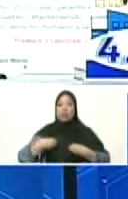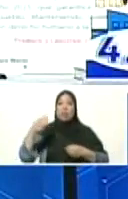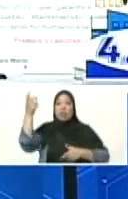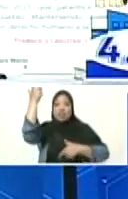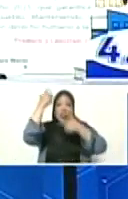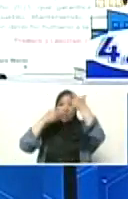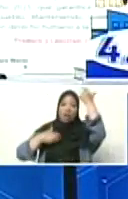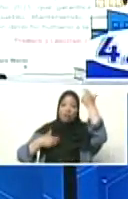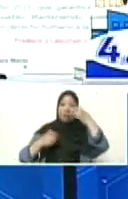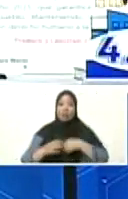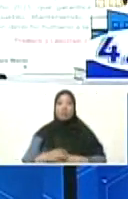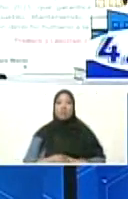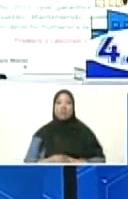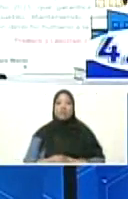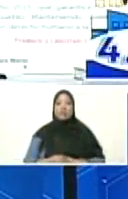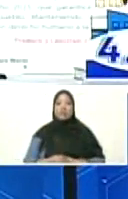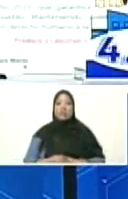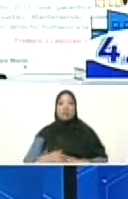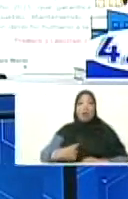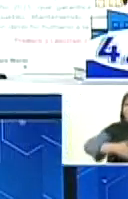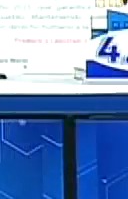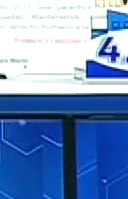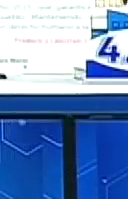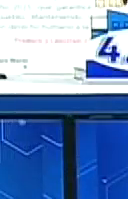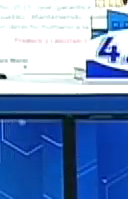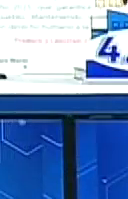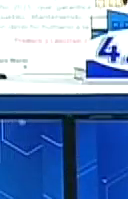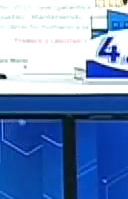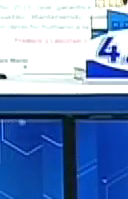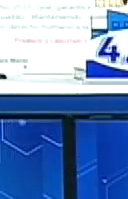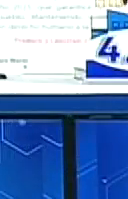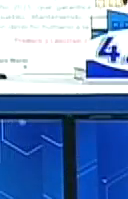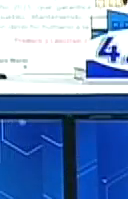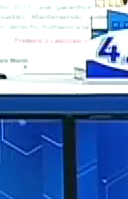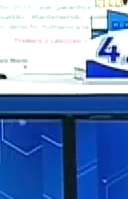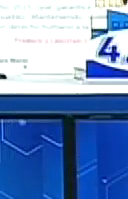Chávez! ¡Arriba, arriba, arriba, arriba, arriba! Que Dios los bendiga.